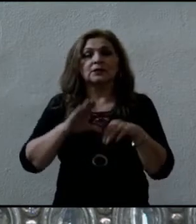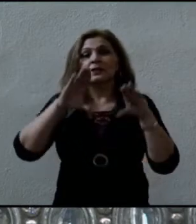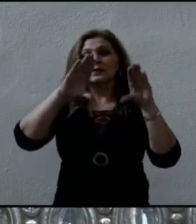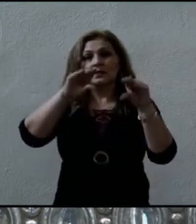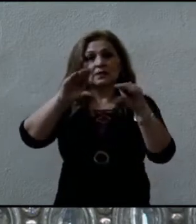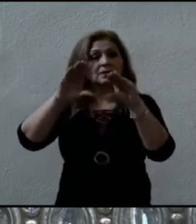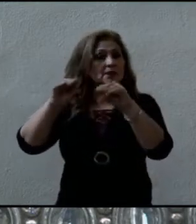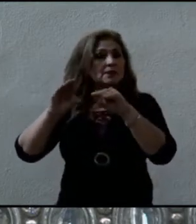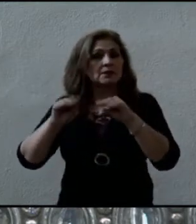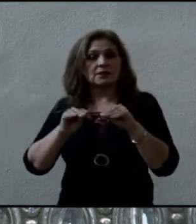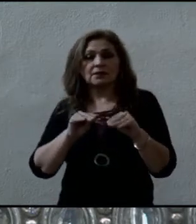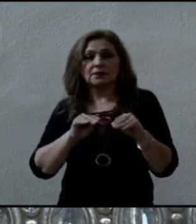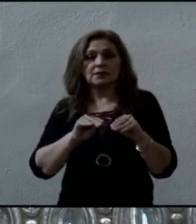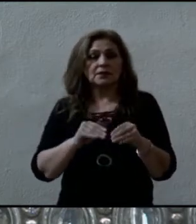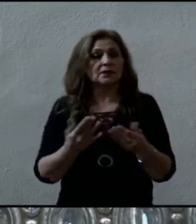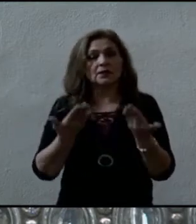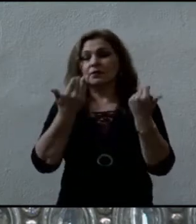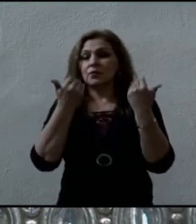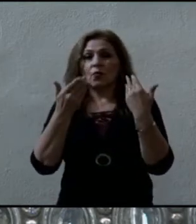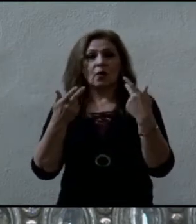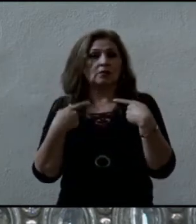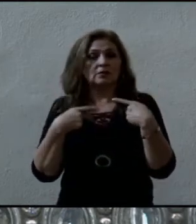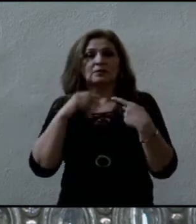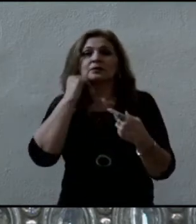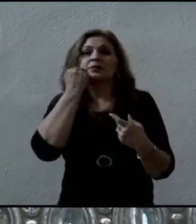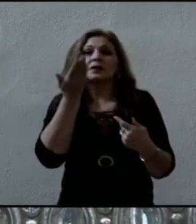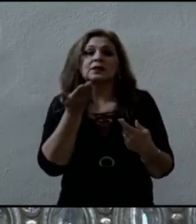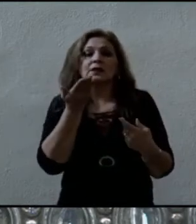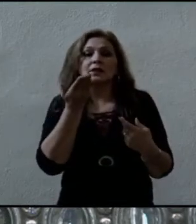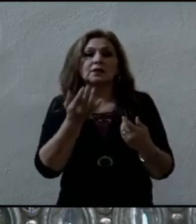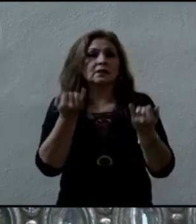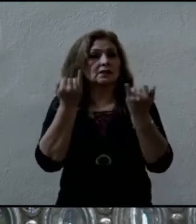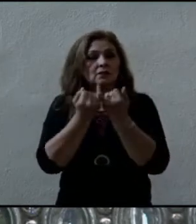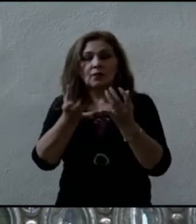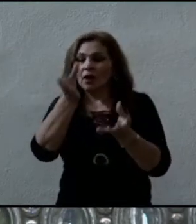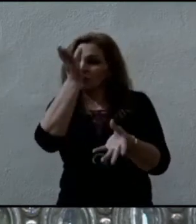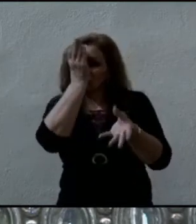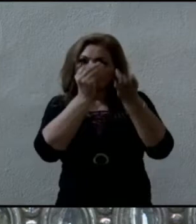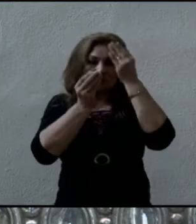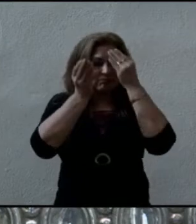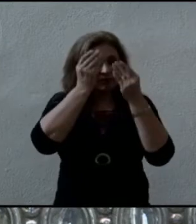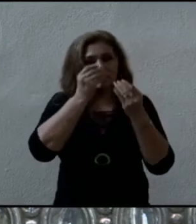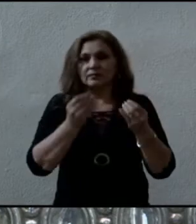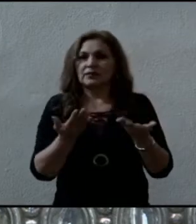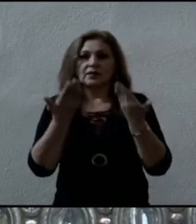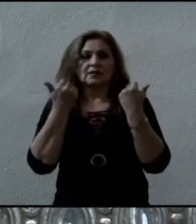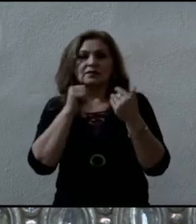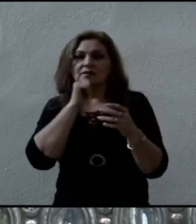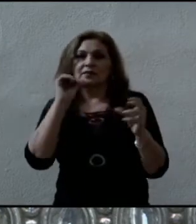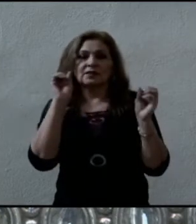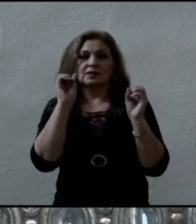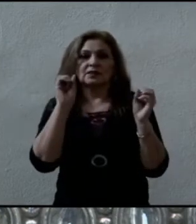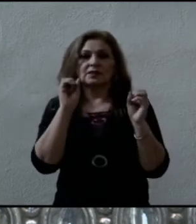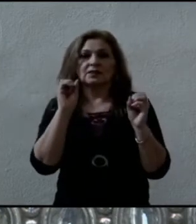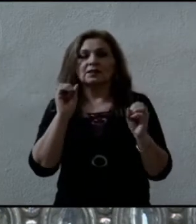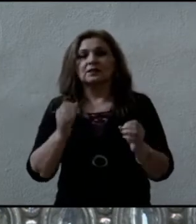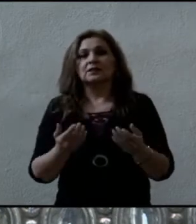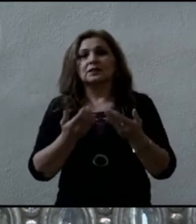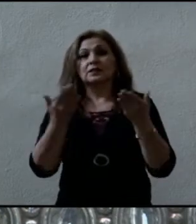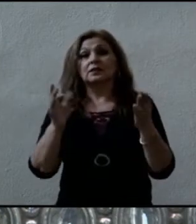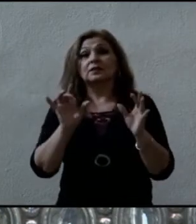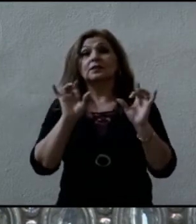se atreva a enseñar, como nos pasa ahora ustedes papás, tímidos,